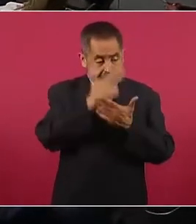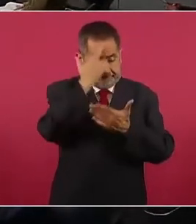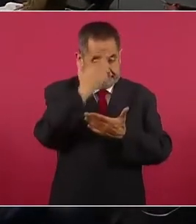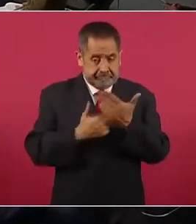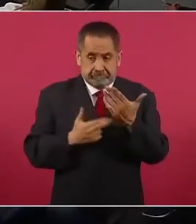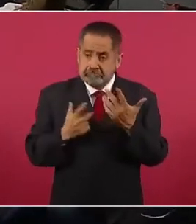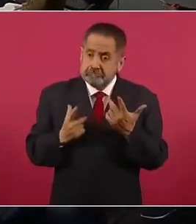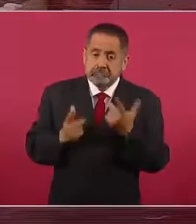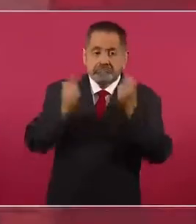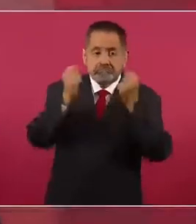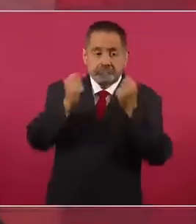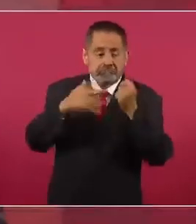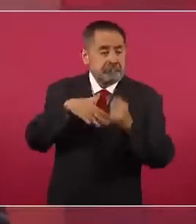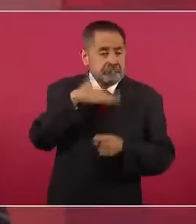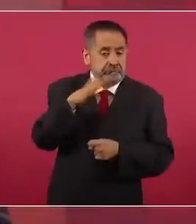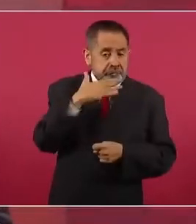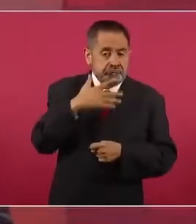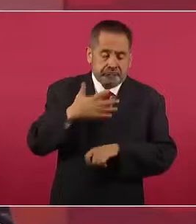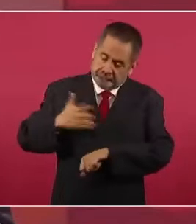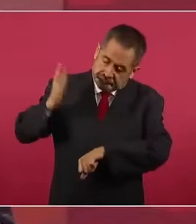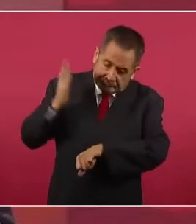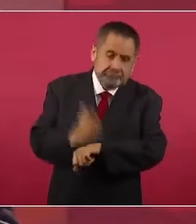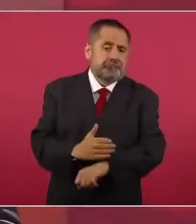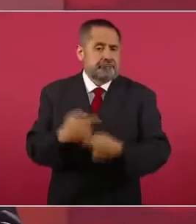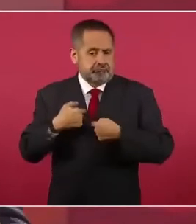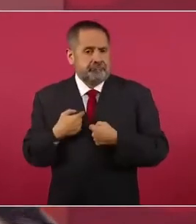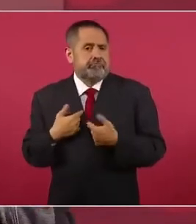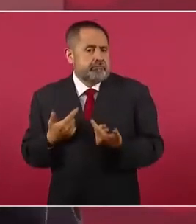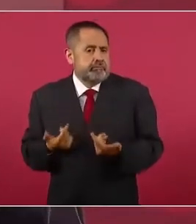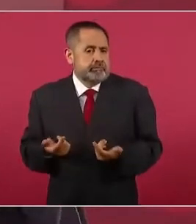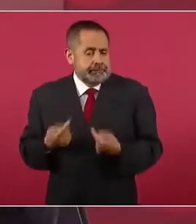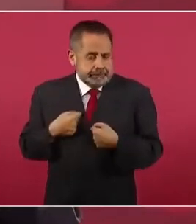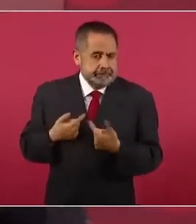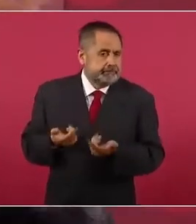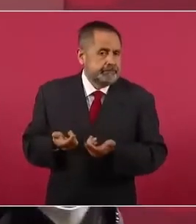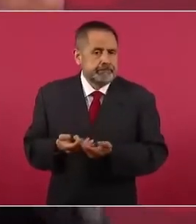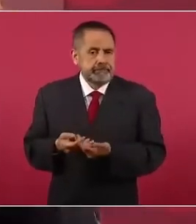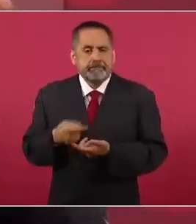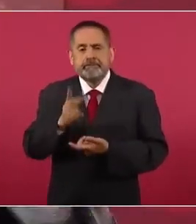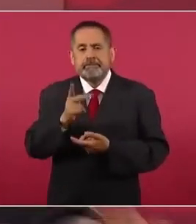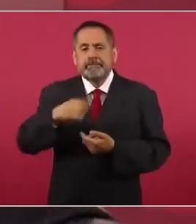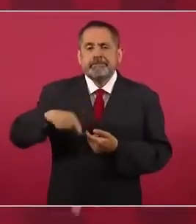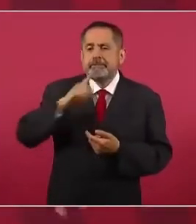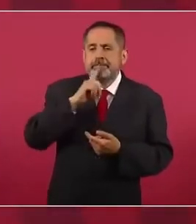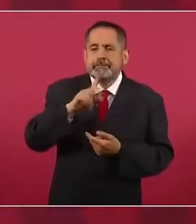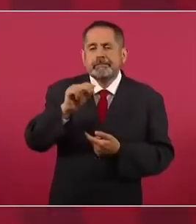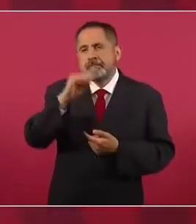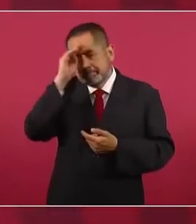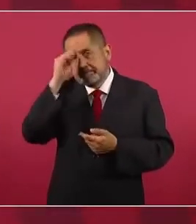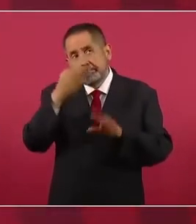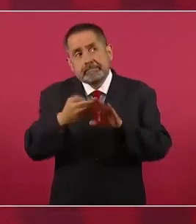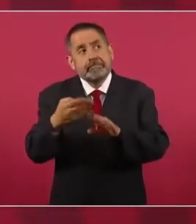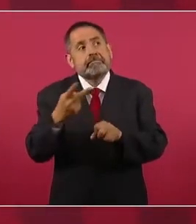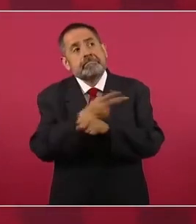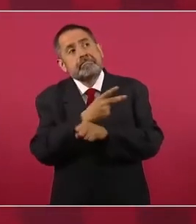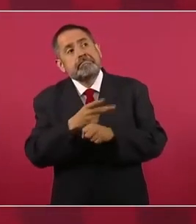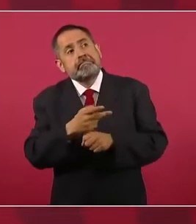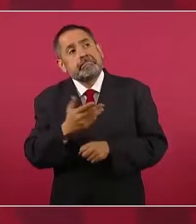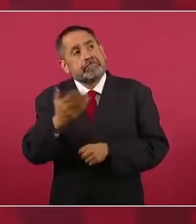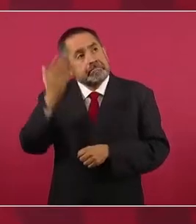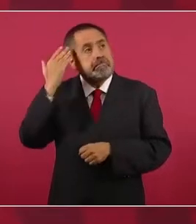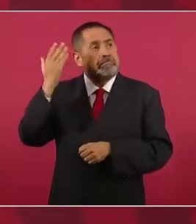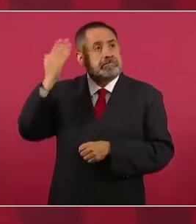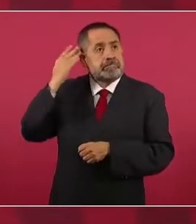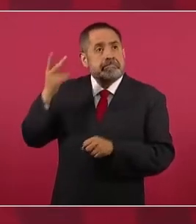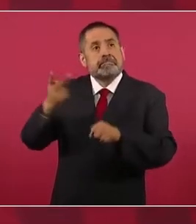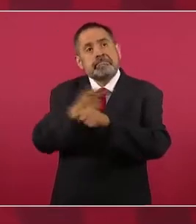forma corrupta, pero que no nos quedáramos anclados. Eso fue